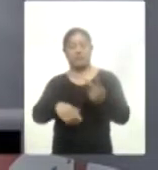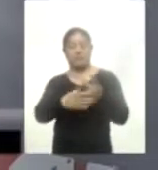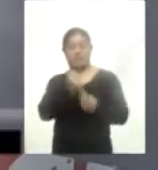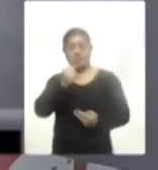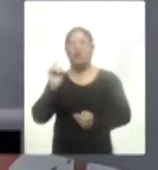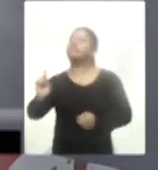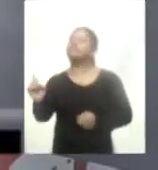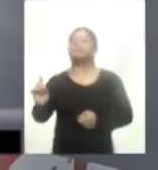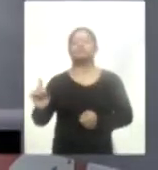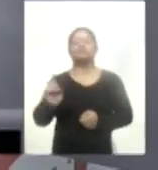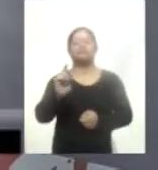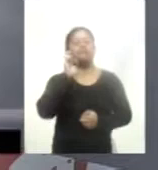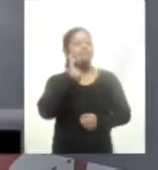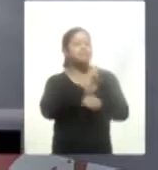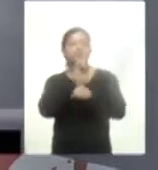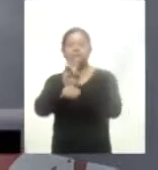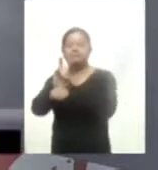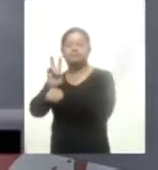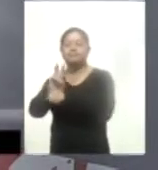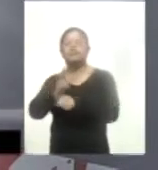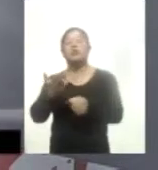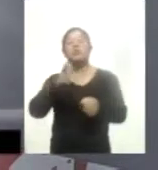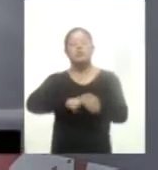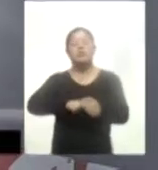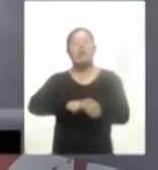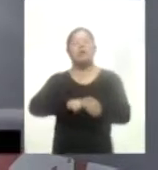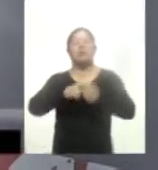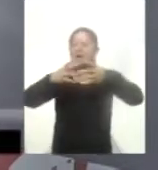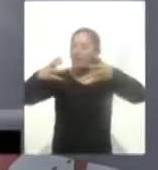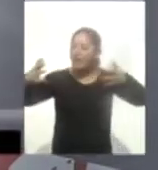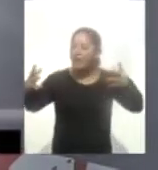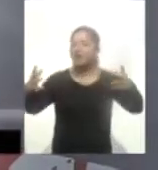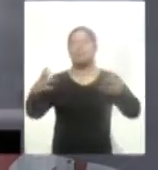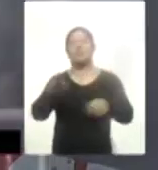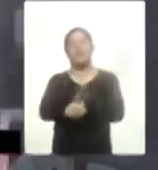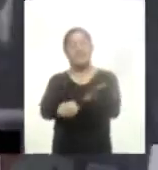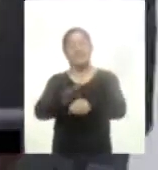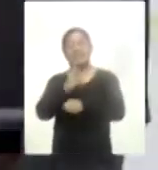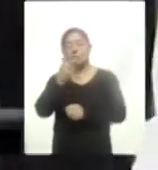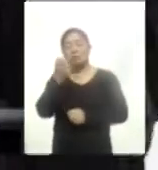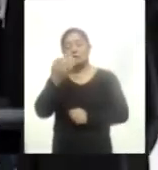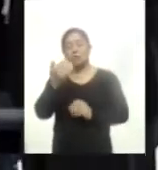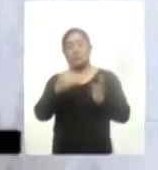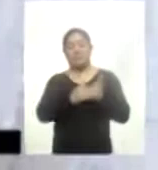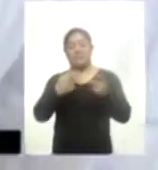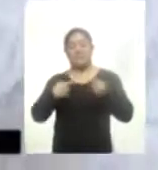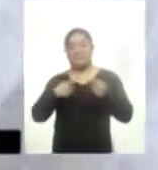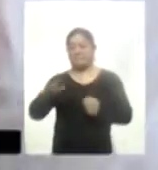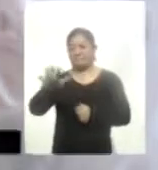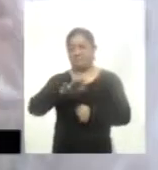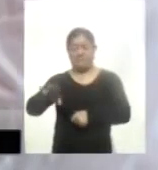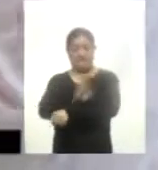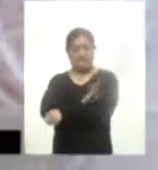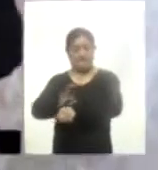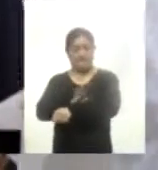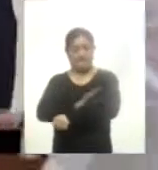infraestructura que beneficiará a más de 250 mil habitantes de la región. El gobernador Marco Mena